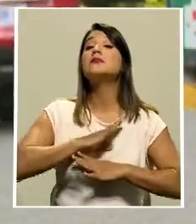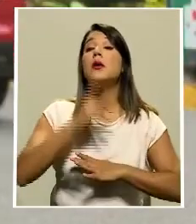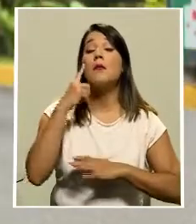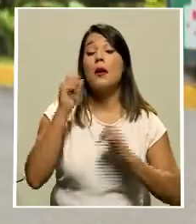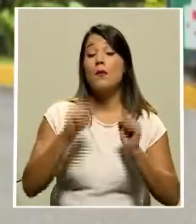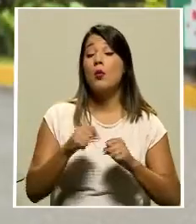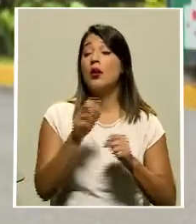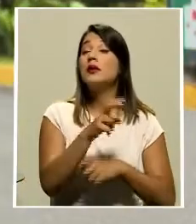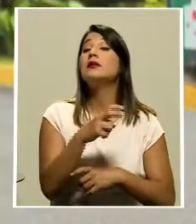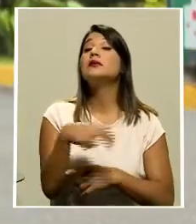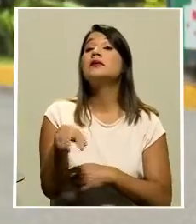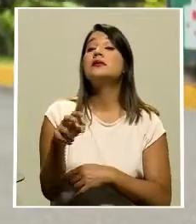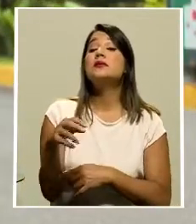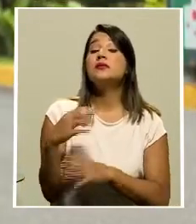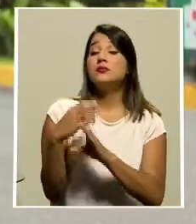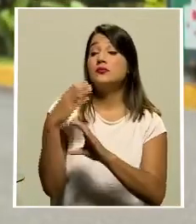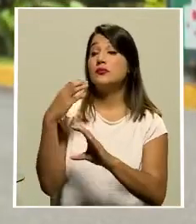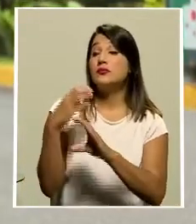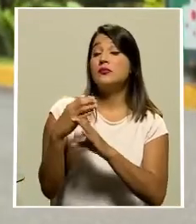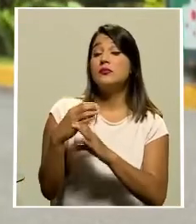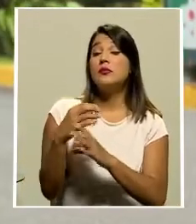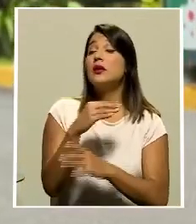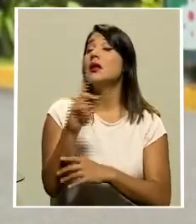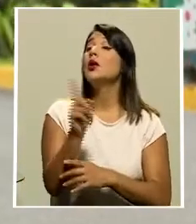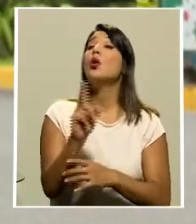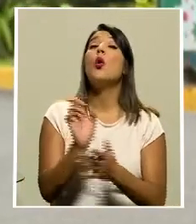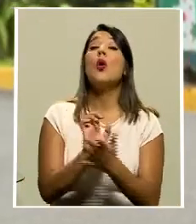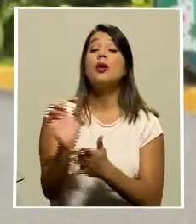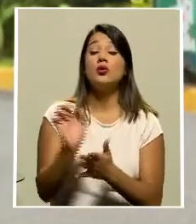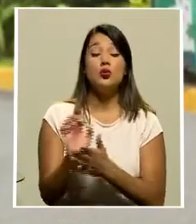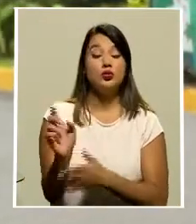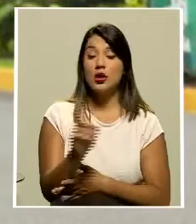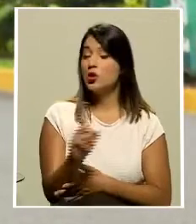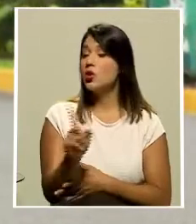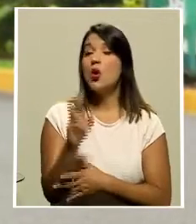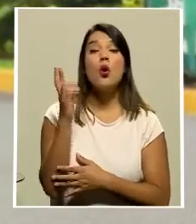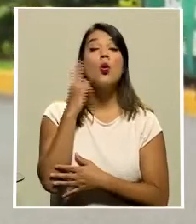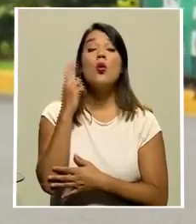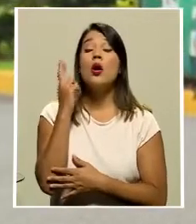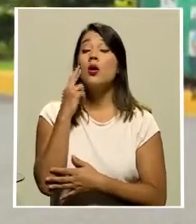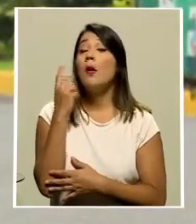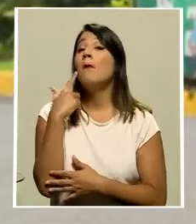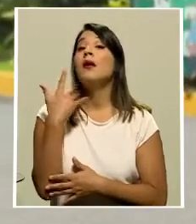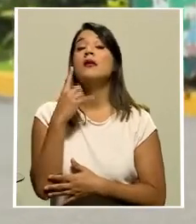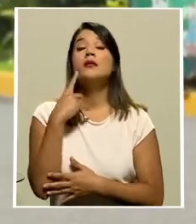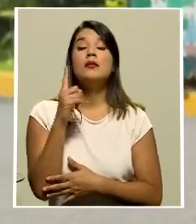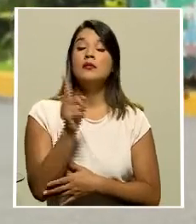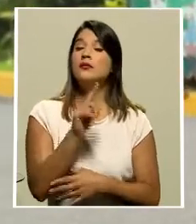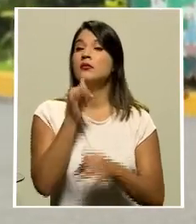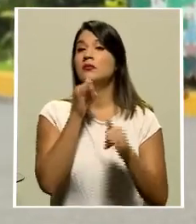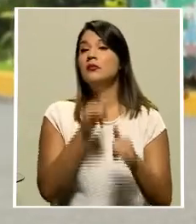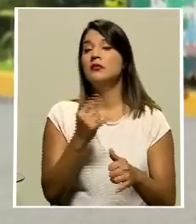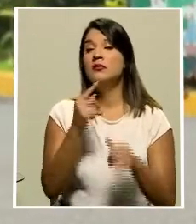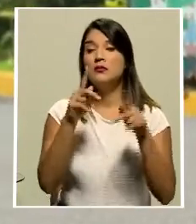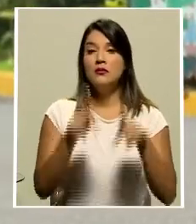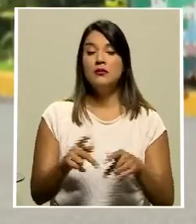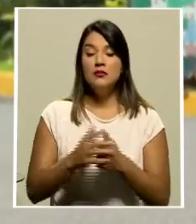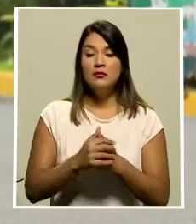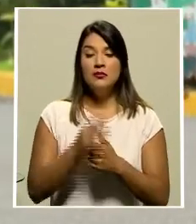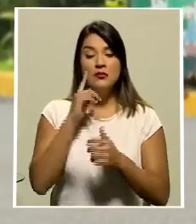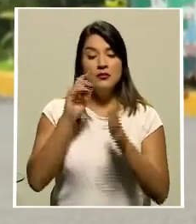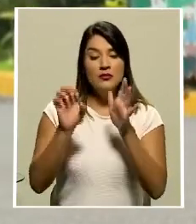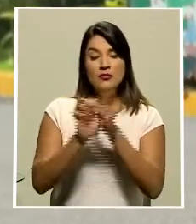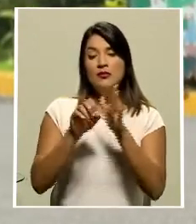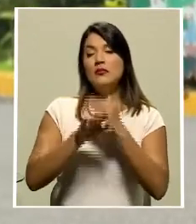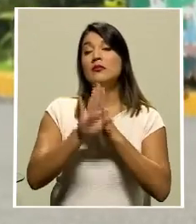persona y no sería una excusa, no sería una razón válida para no deportar a una persona que, por ejemplo, inclusive en su